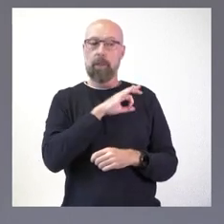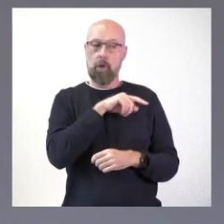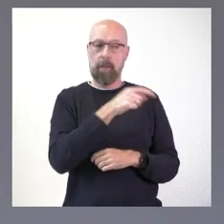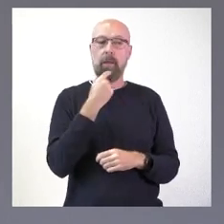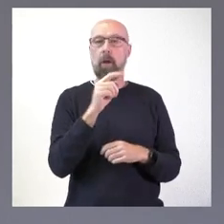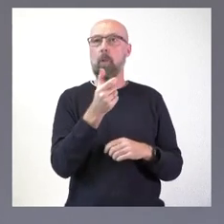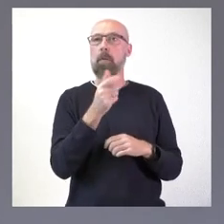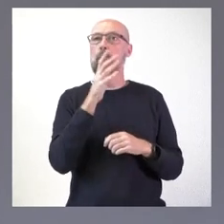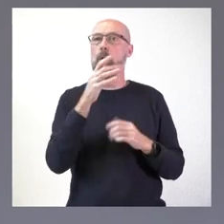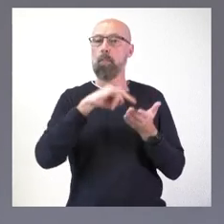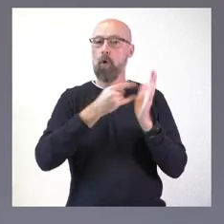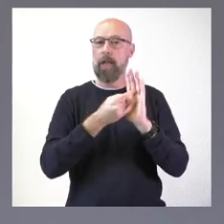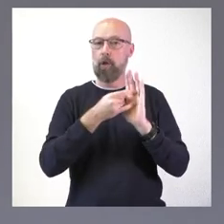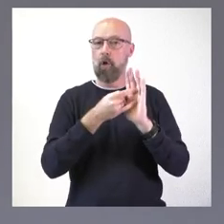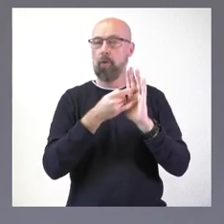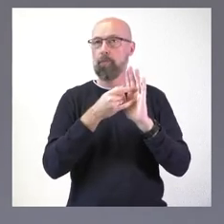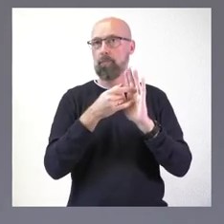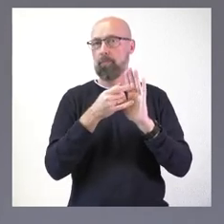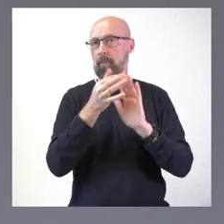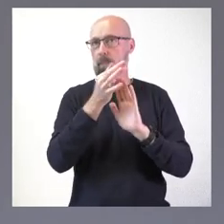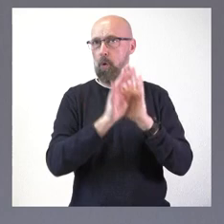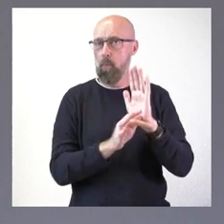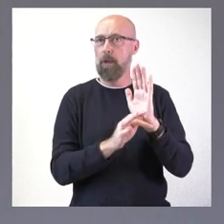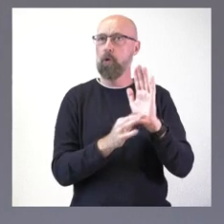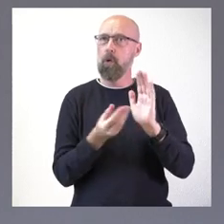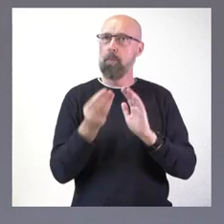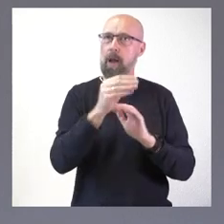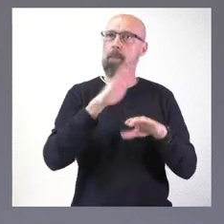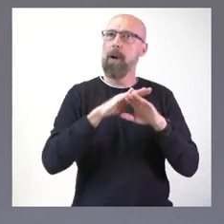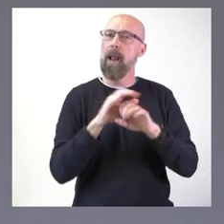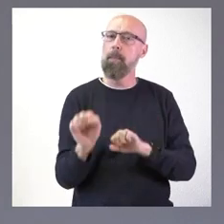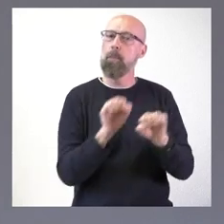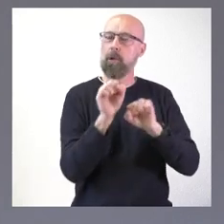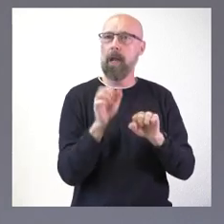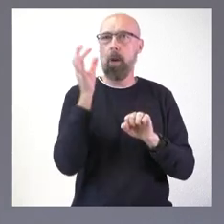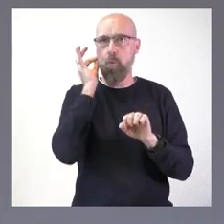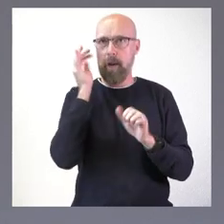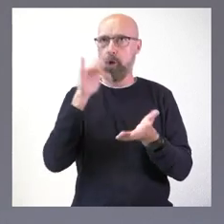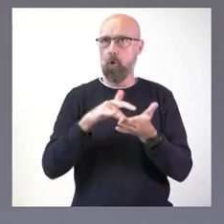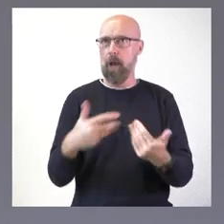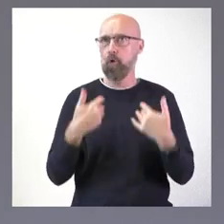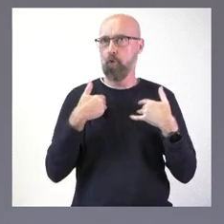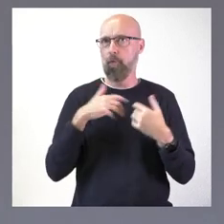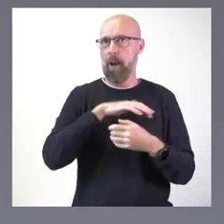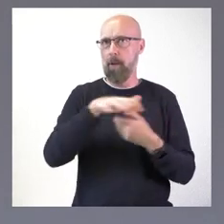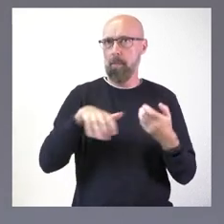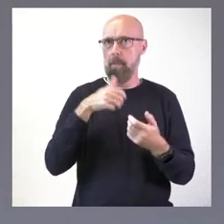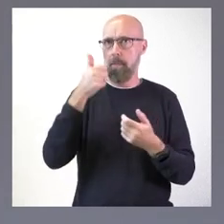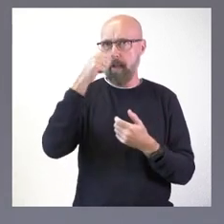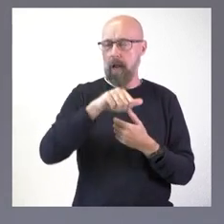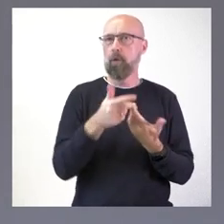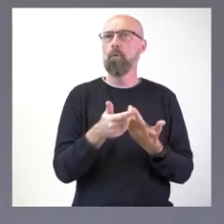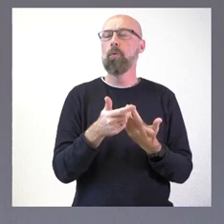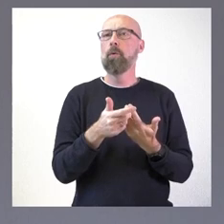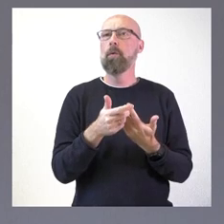presupuestos para el próximo ejercicio se ha aumentado el presupuesto para proteger a las mujeres maltratadas y esa debía ser la noticia, ¿no? Y así lo dijimos